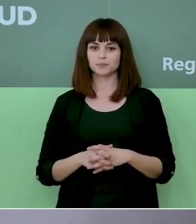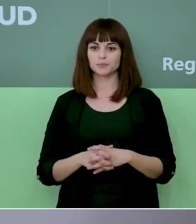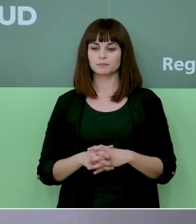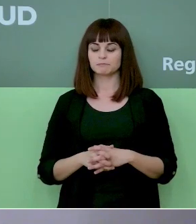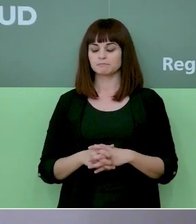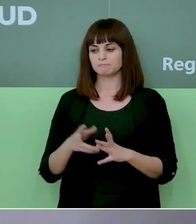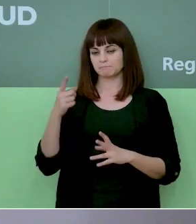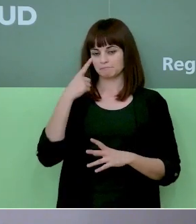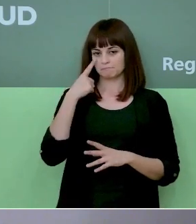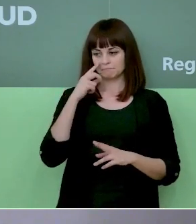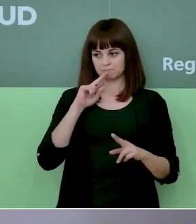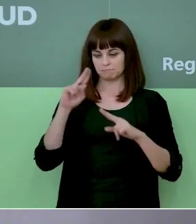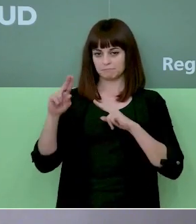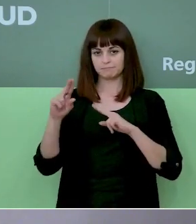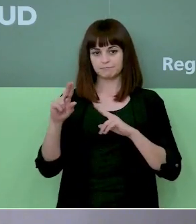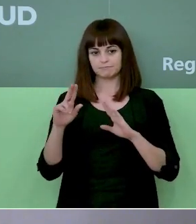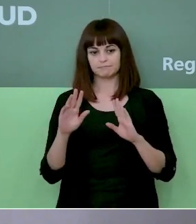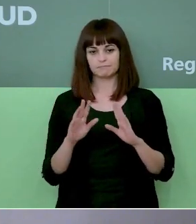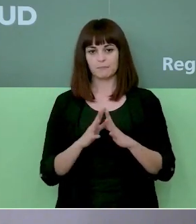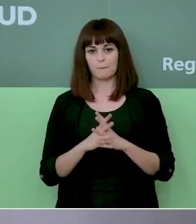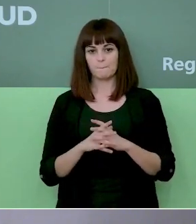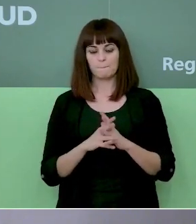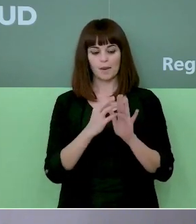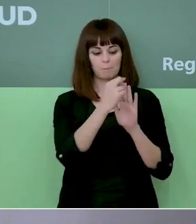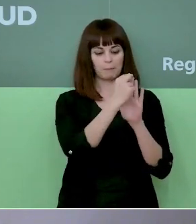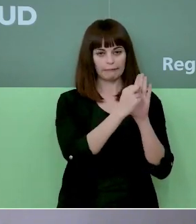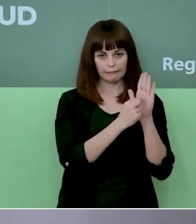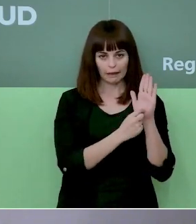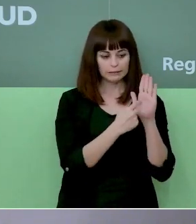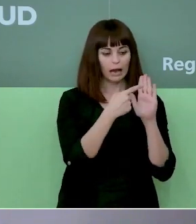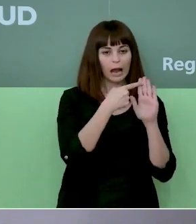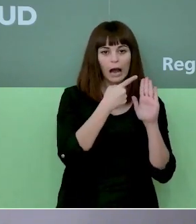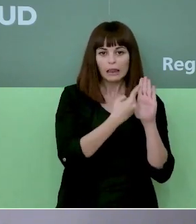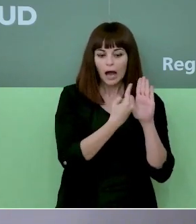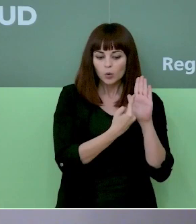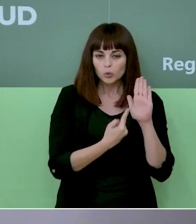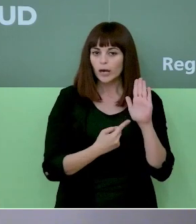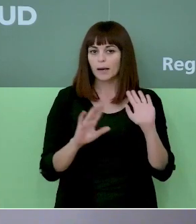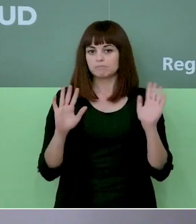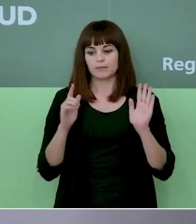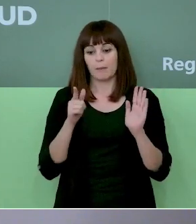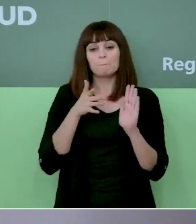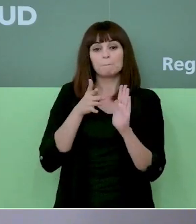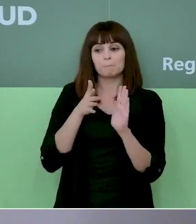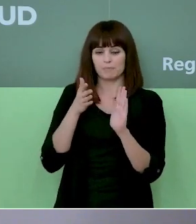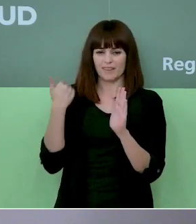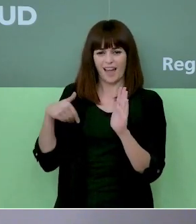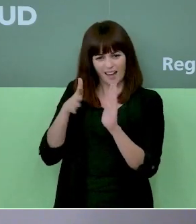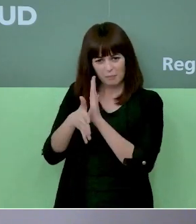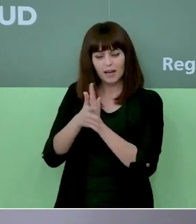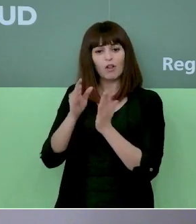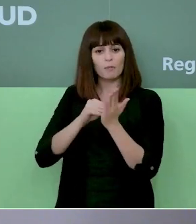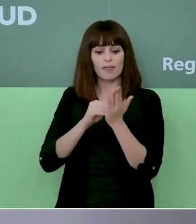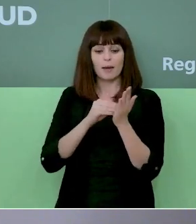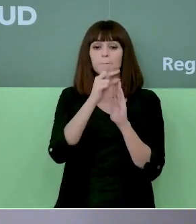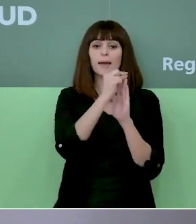no vamos a entrar en cada una de las medidas. Hemos explicado muchas veces que las medidas se toman con unos documentos técnicos que están